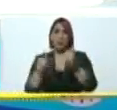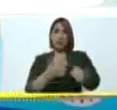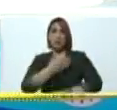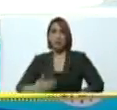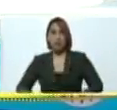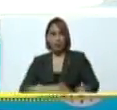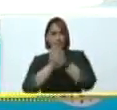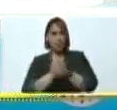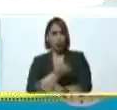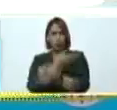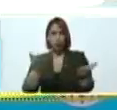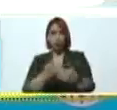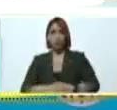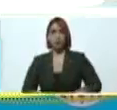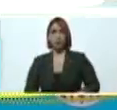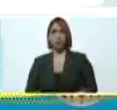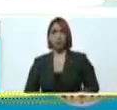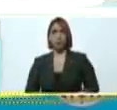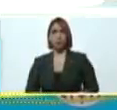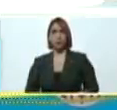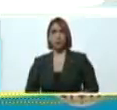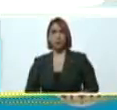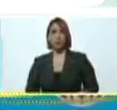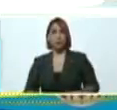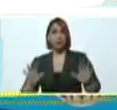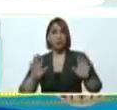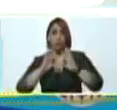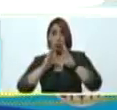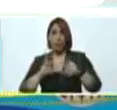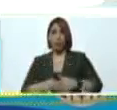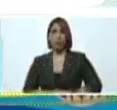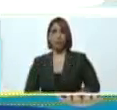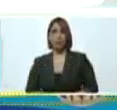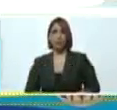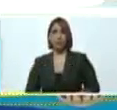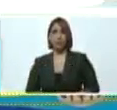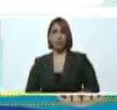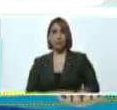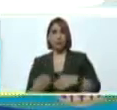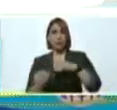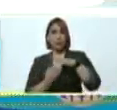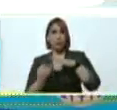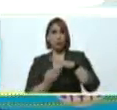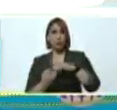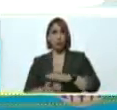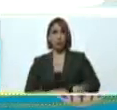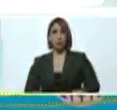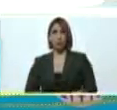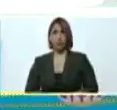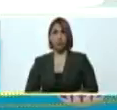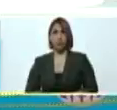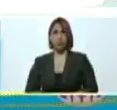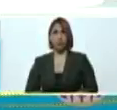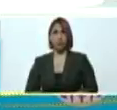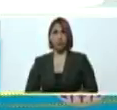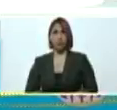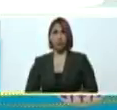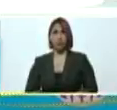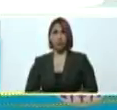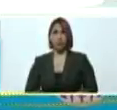compañeros, compañeras valga el comentario institucional valga el comentario